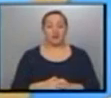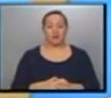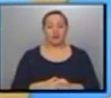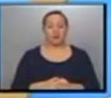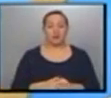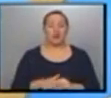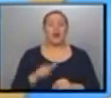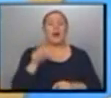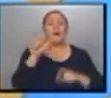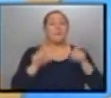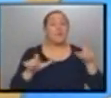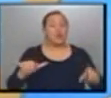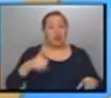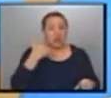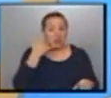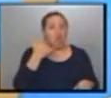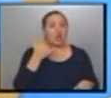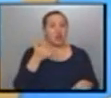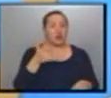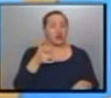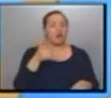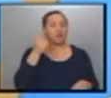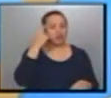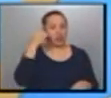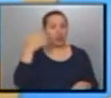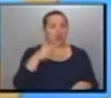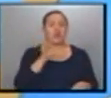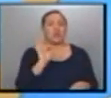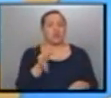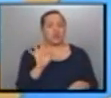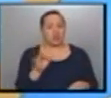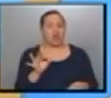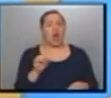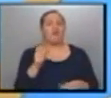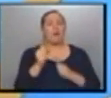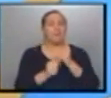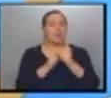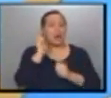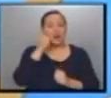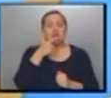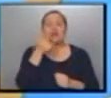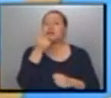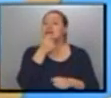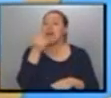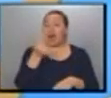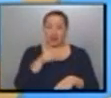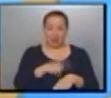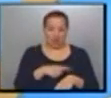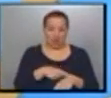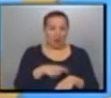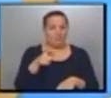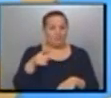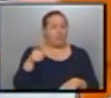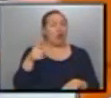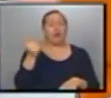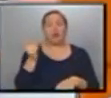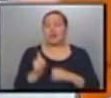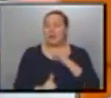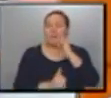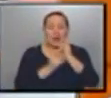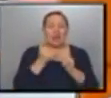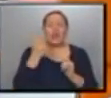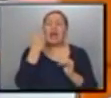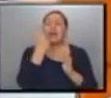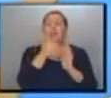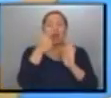preparada la gente que te atiende telefónicamente en la empresa de gas. Si tenés tiempo, él se toma el tiempo y te explica ítems